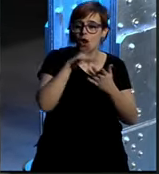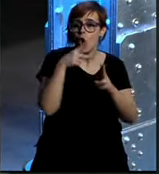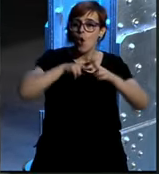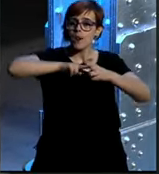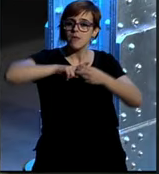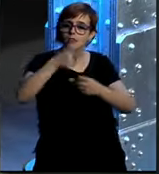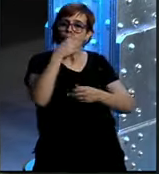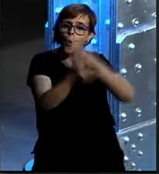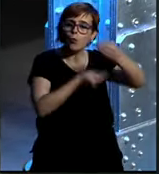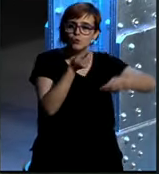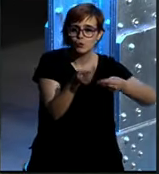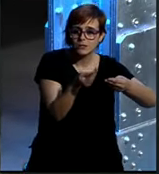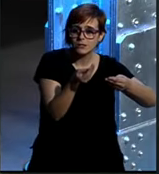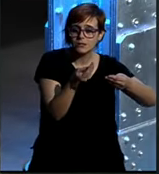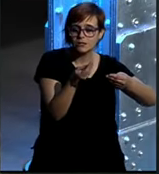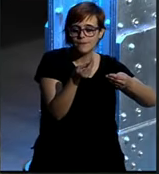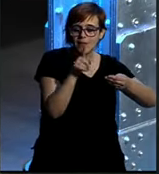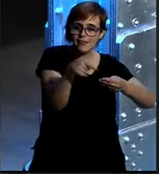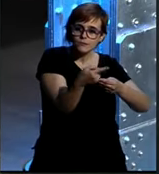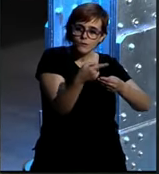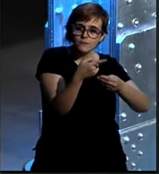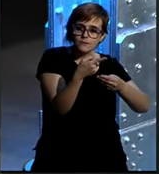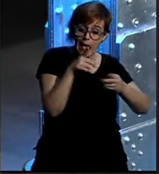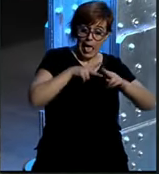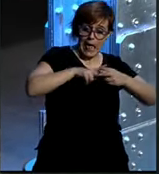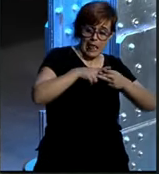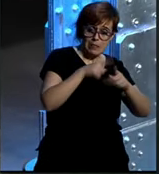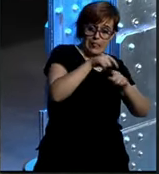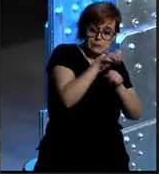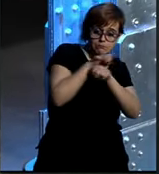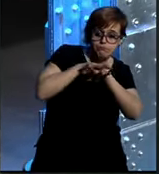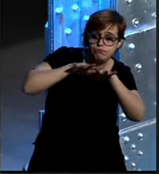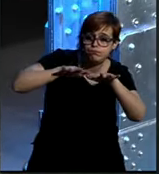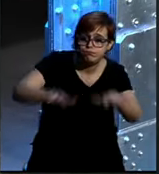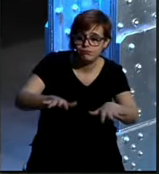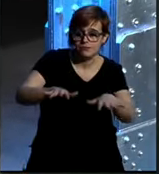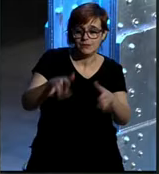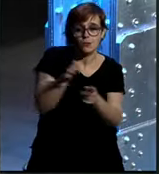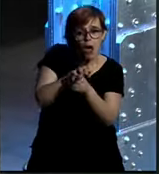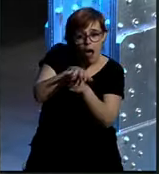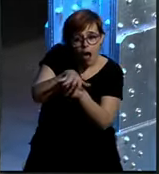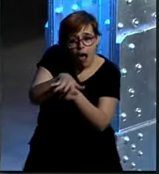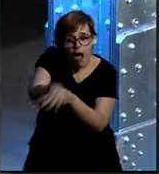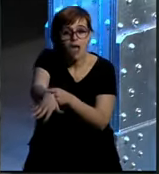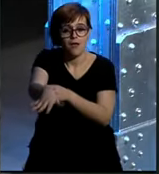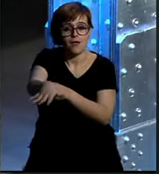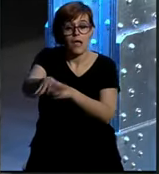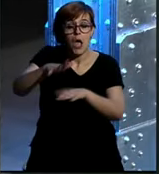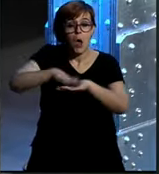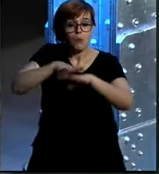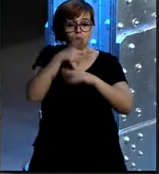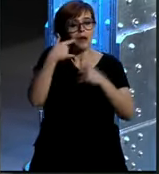herramientas que tú estás utilizando puedan generar influencia y que puedan influencia sobre esas personas porque a su vez